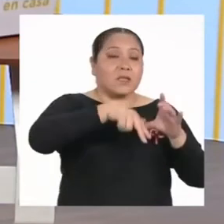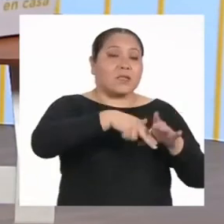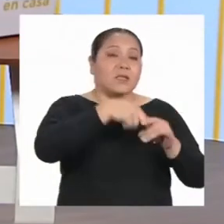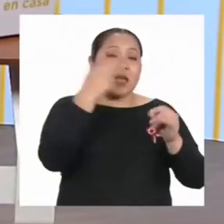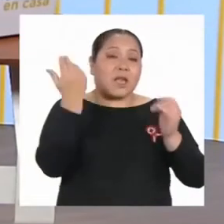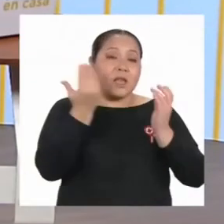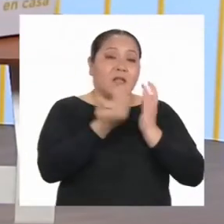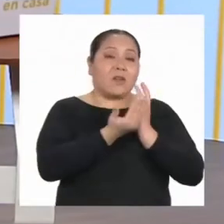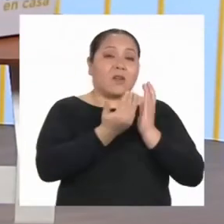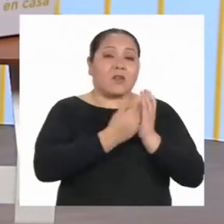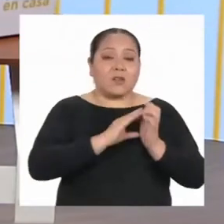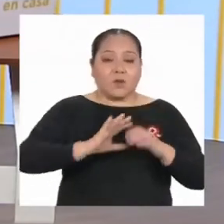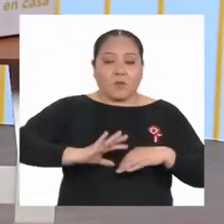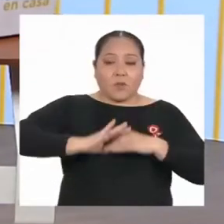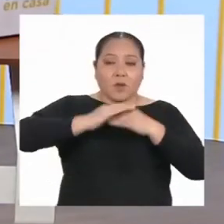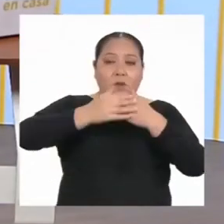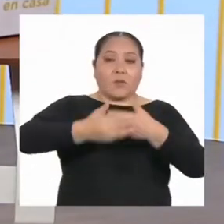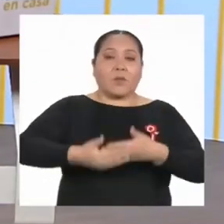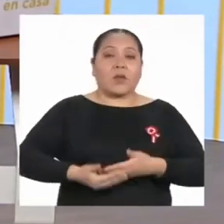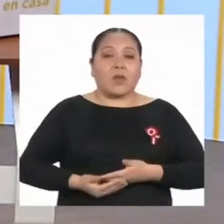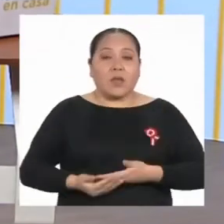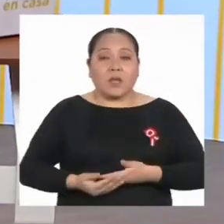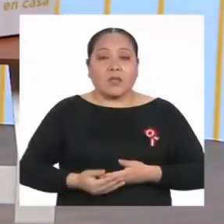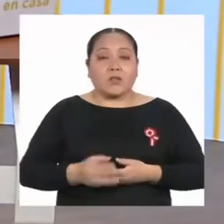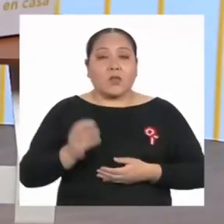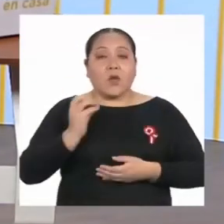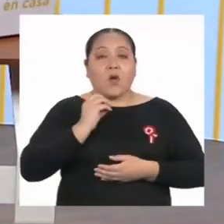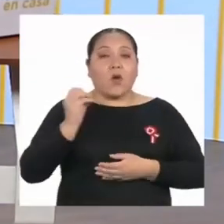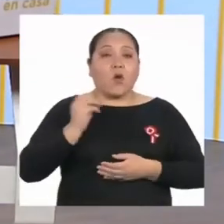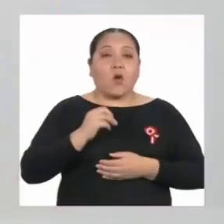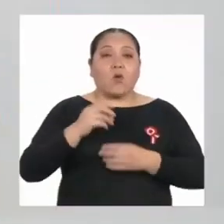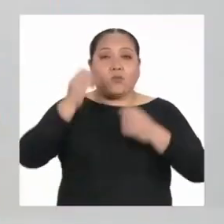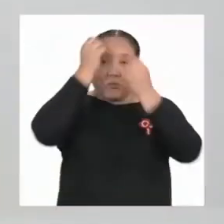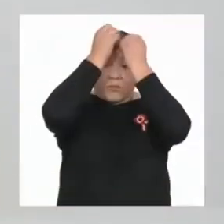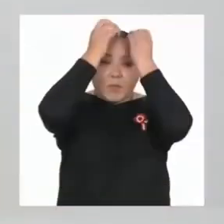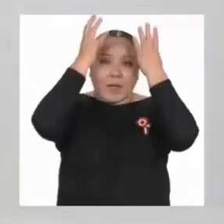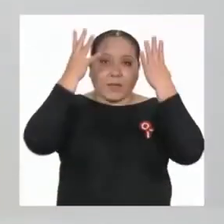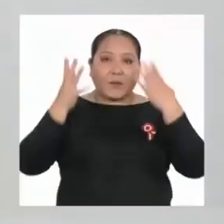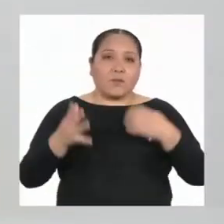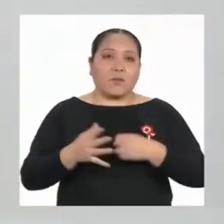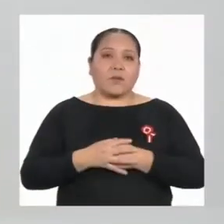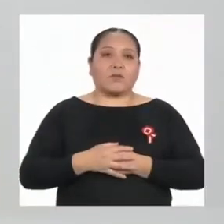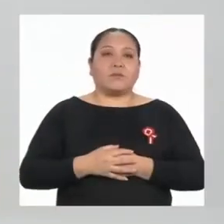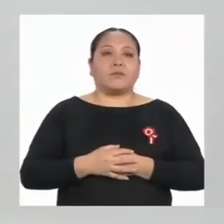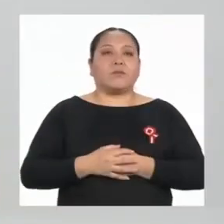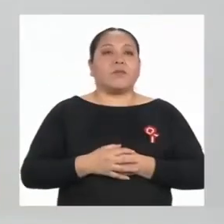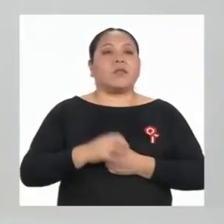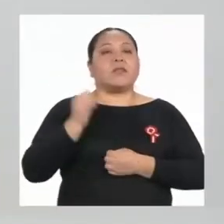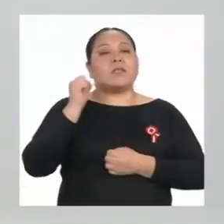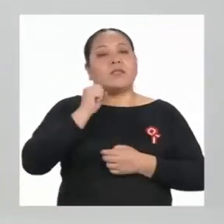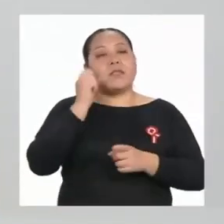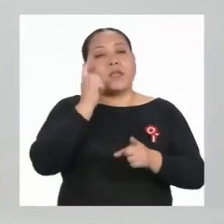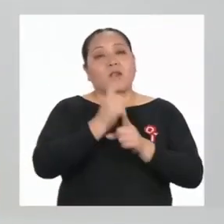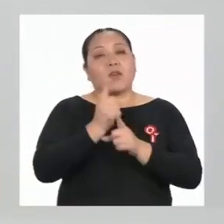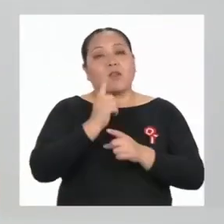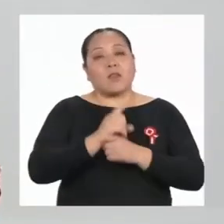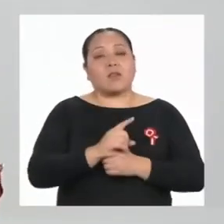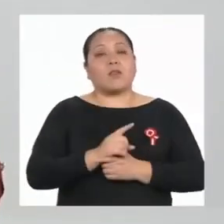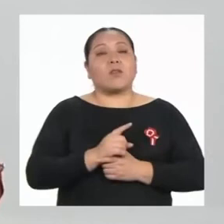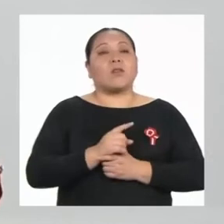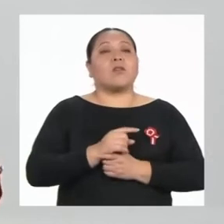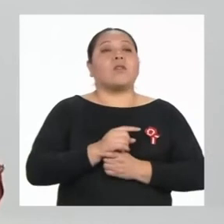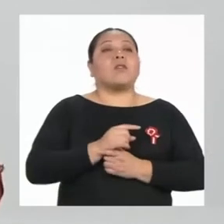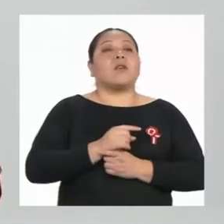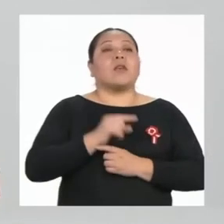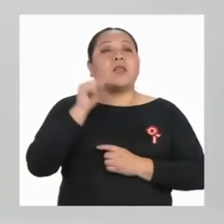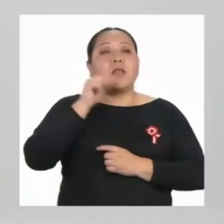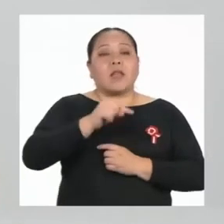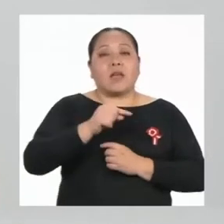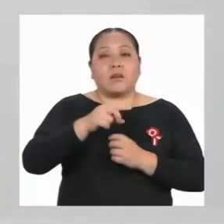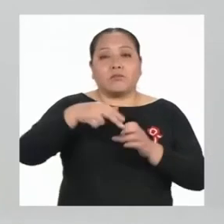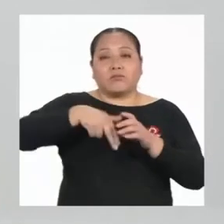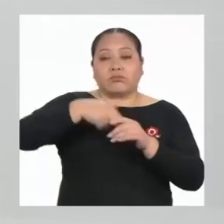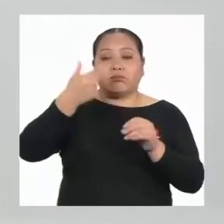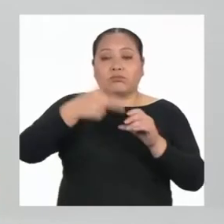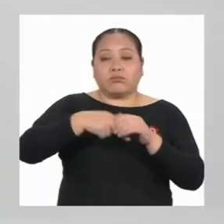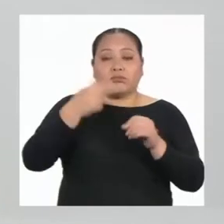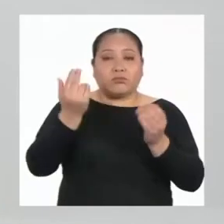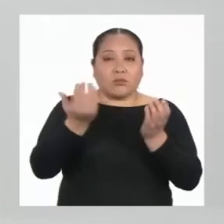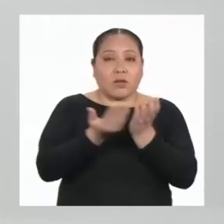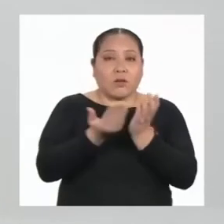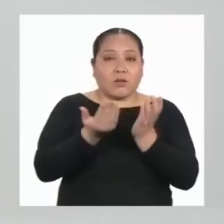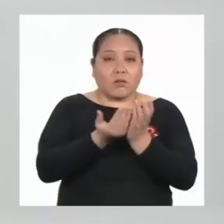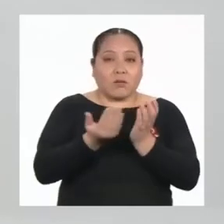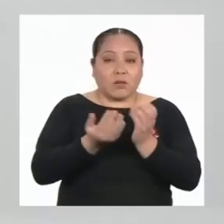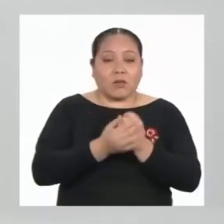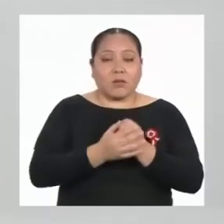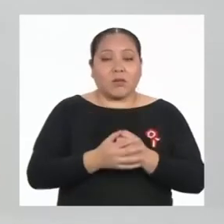estudiar por embarazo adolescente o por matrimonio. Así es. La deserción escolar también se puede analizar